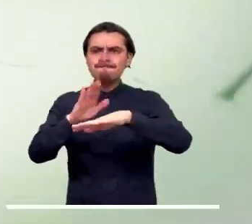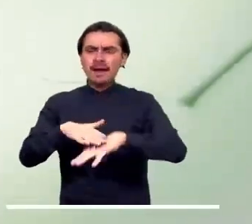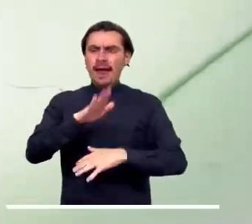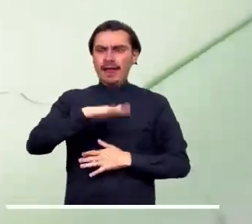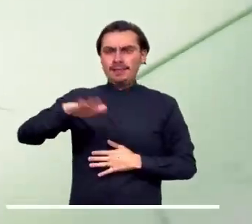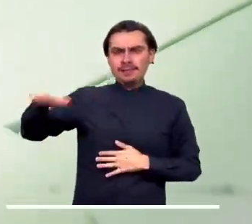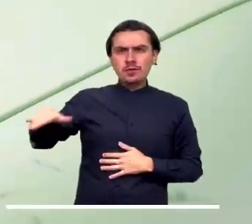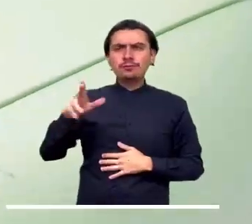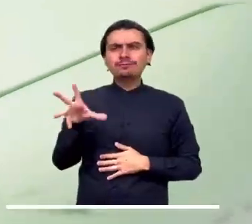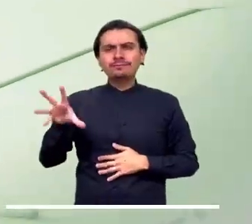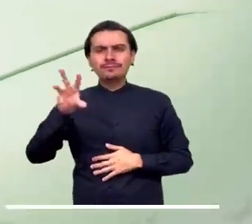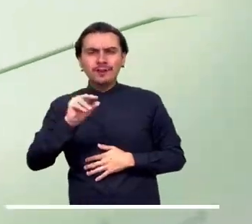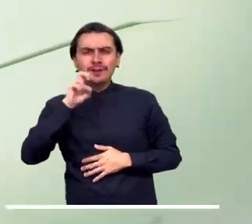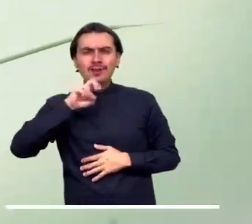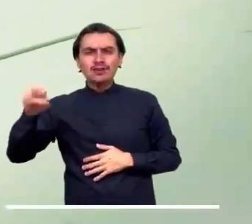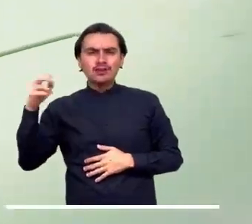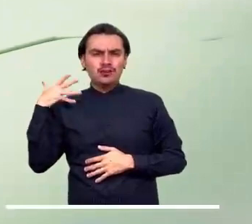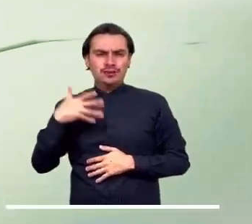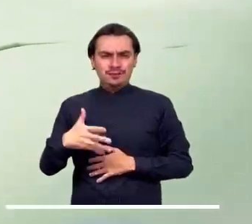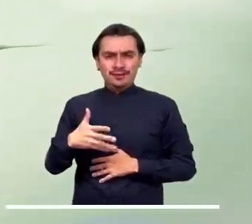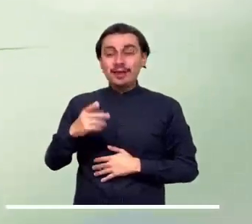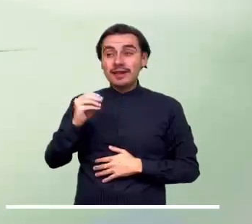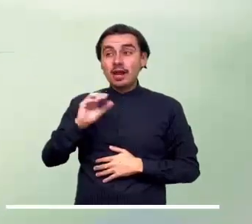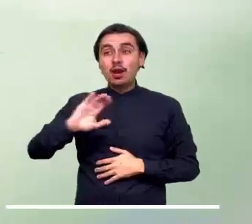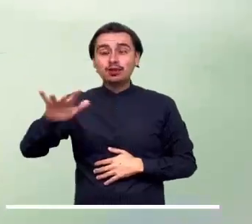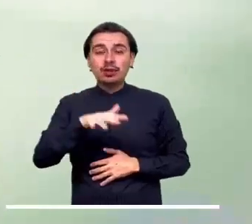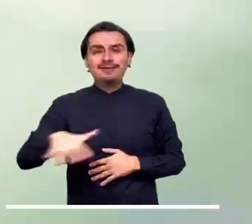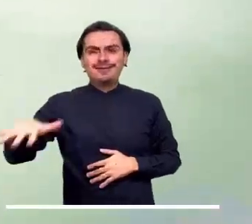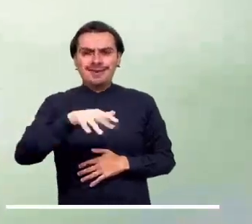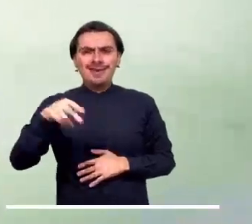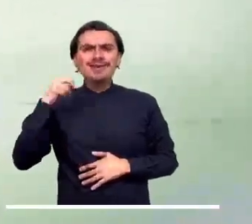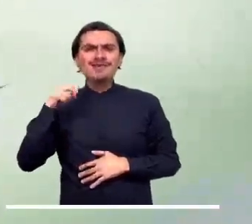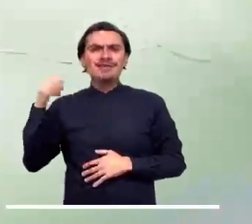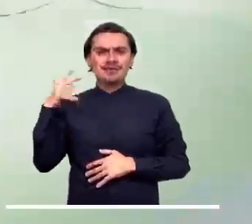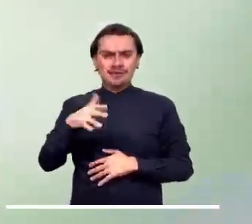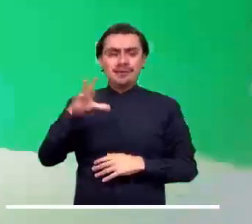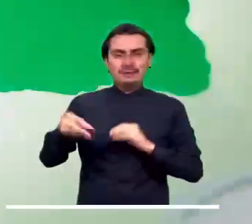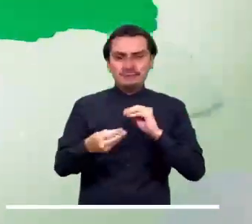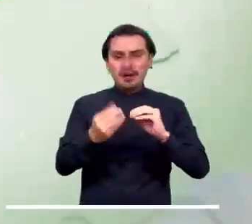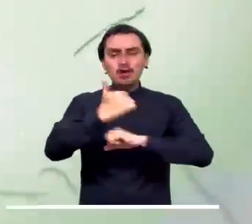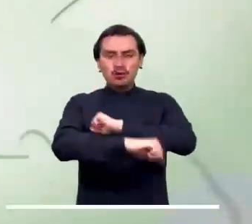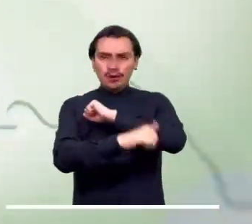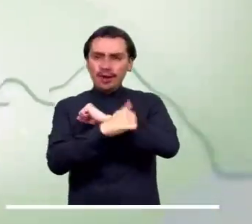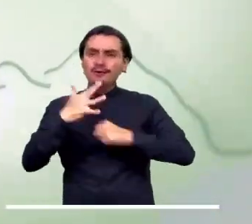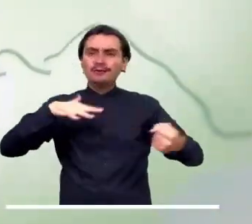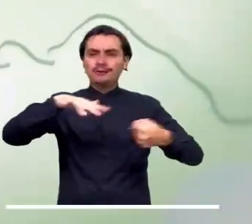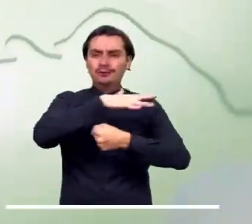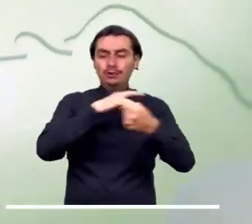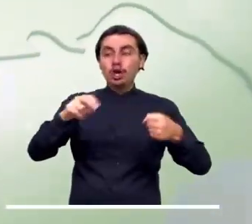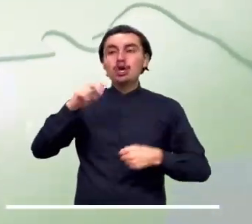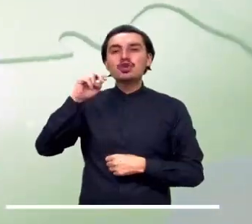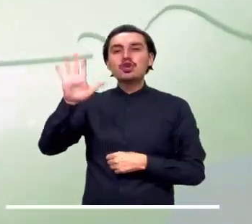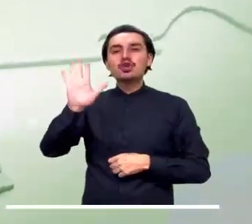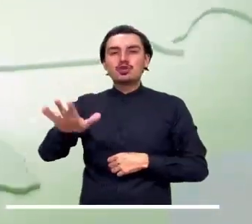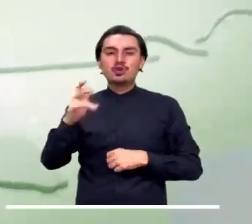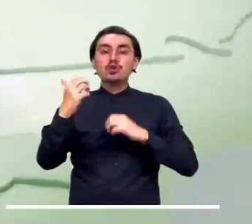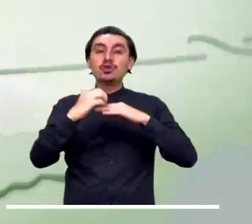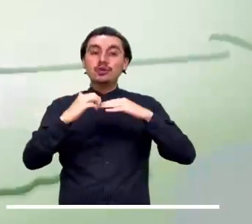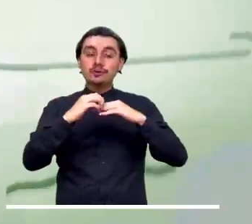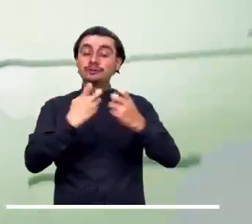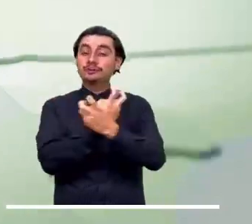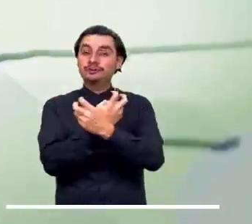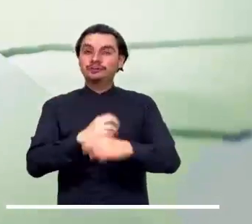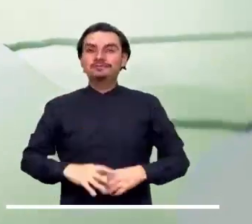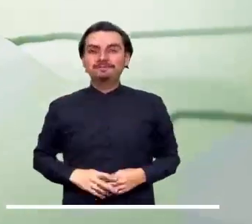de Boyacá y occidente de Antioquia. La mañana llanera nos sorprenderá con lluvias de intensidad ligera y moderada